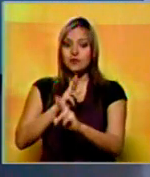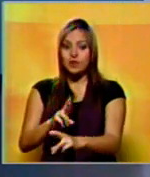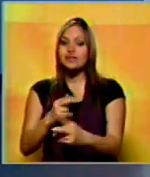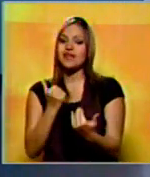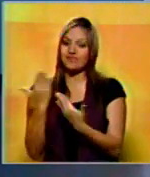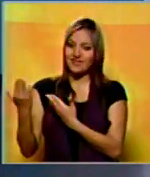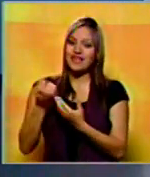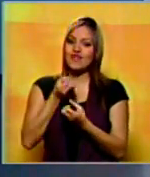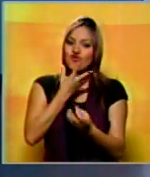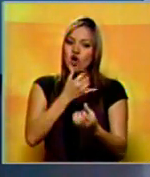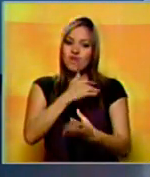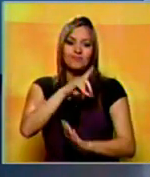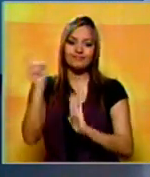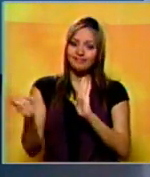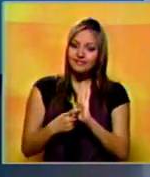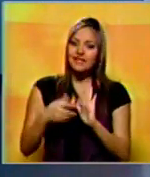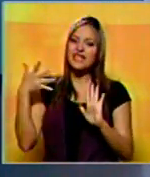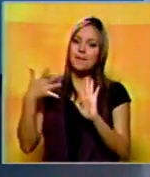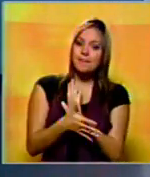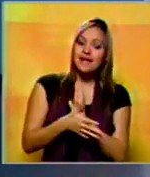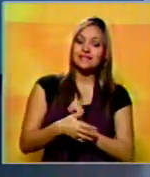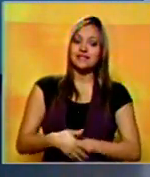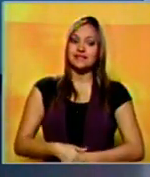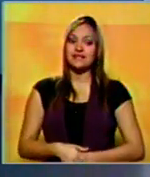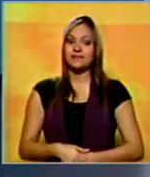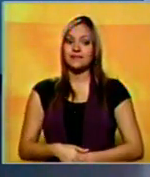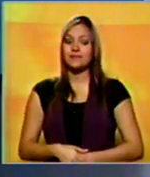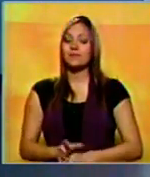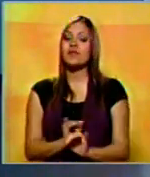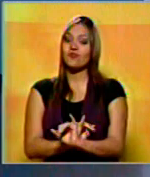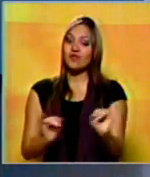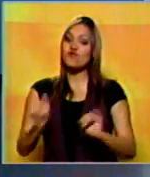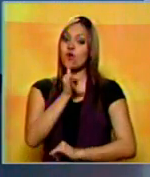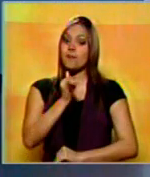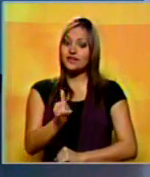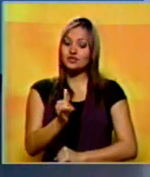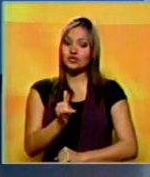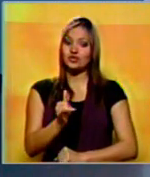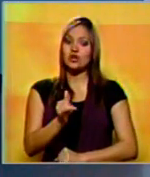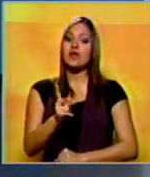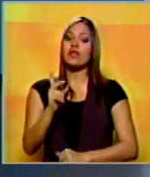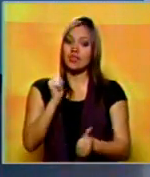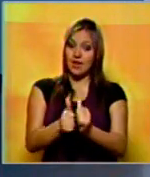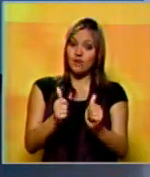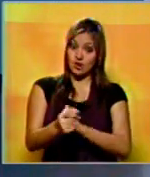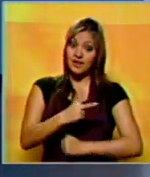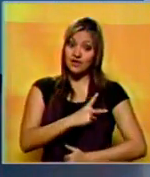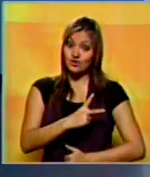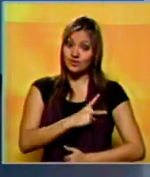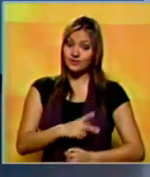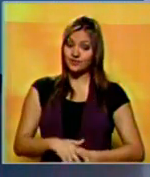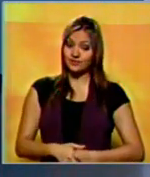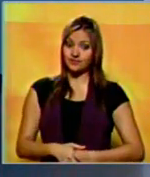estaremos trayendo todos los detalles de lo que va a ser esta elección al MVP. Con esto ponemos punto final a la información deportiva en Noticiero Benevisión.